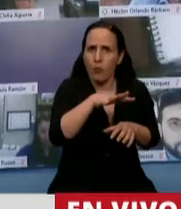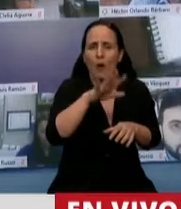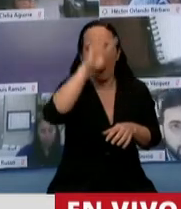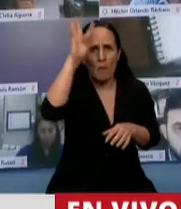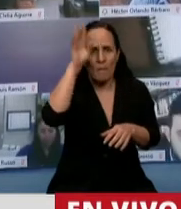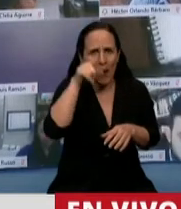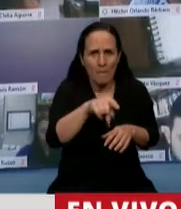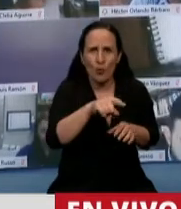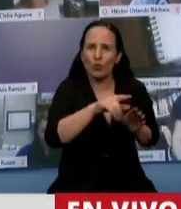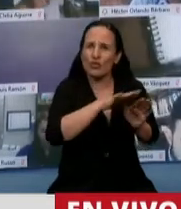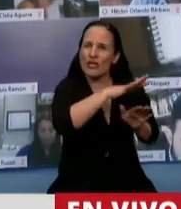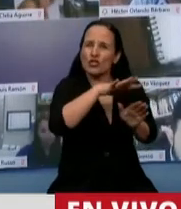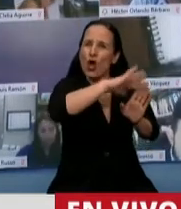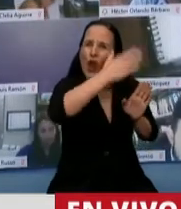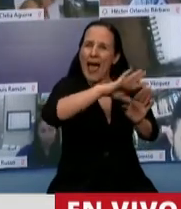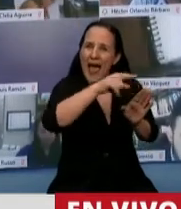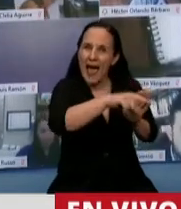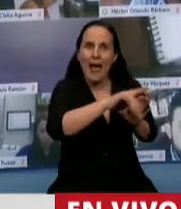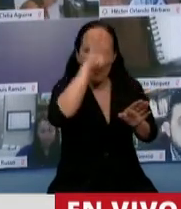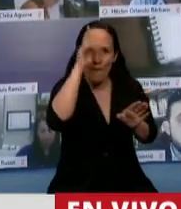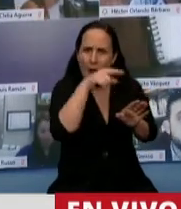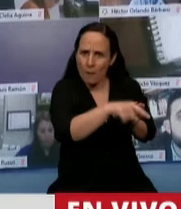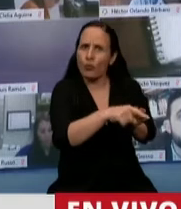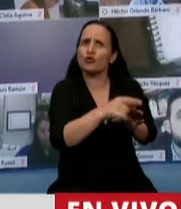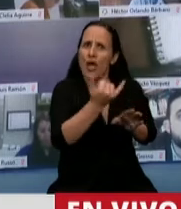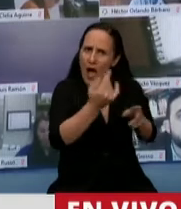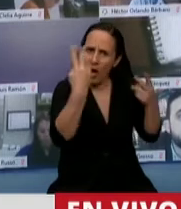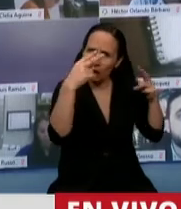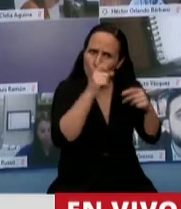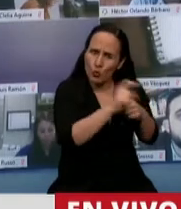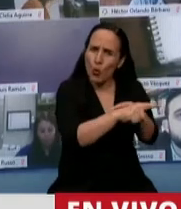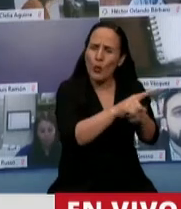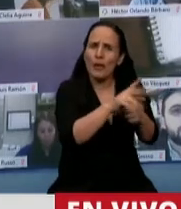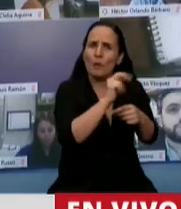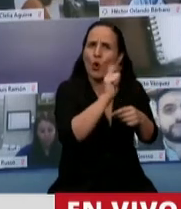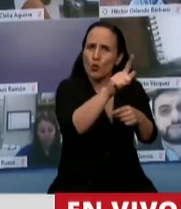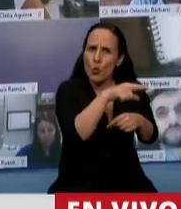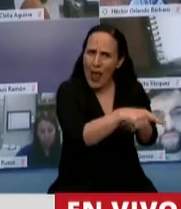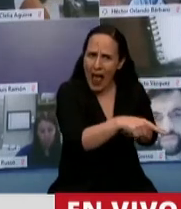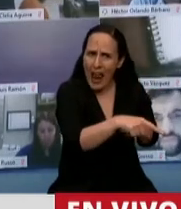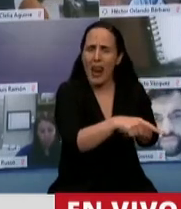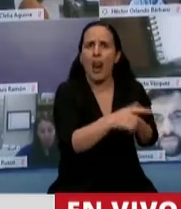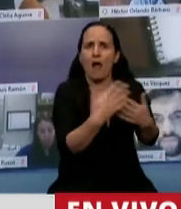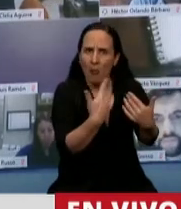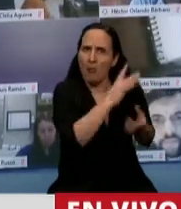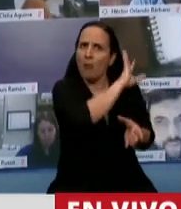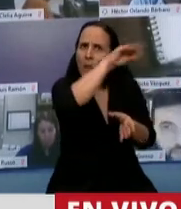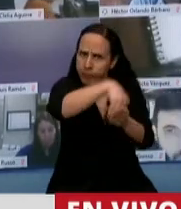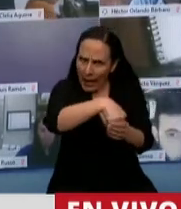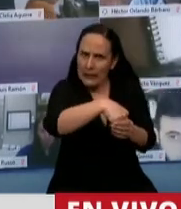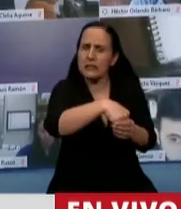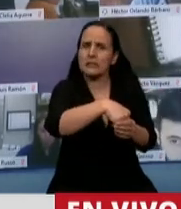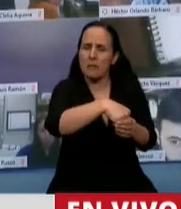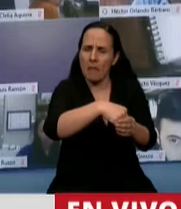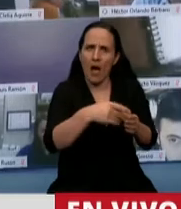zona cordillerana sobre todo llevan en adelante una agenda en materia de turismo rural realmente muy importante y que pidieron participar y son partícipes de